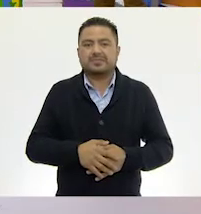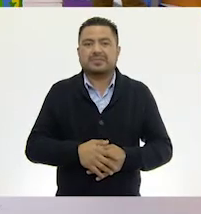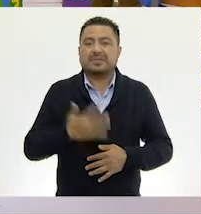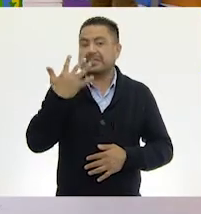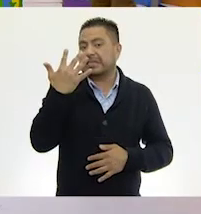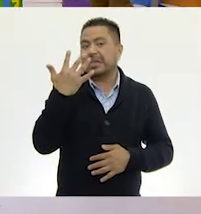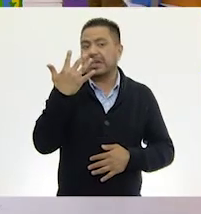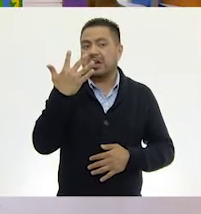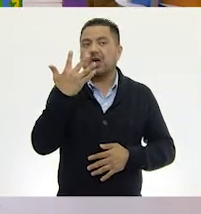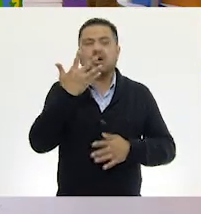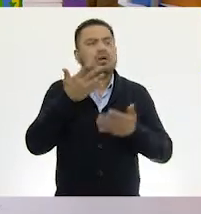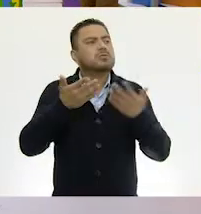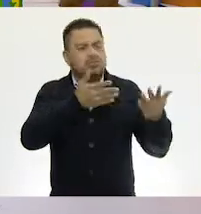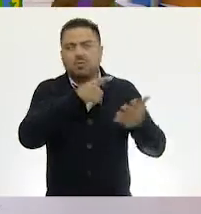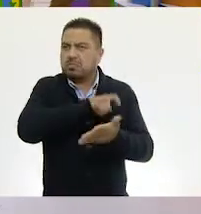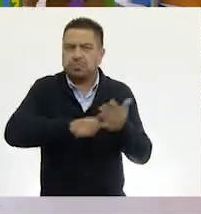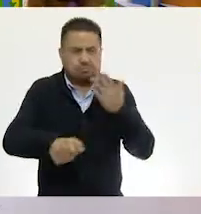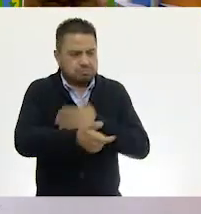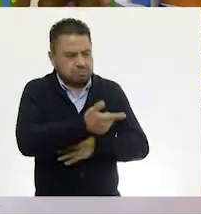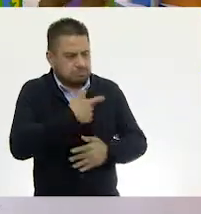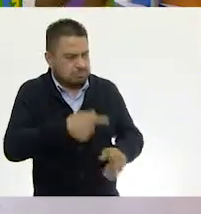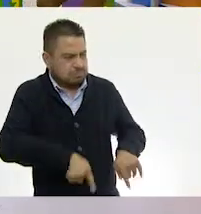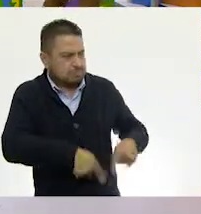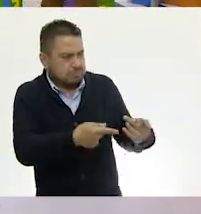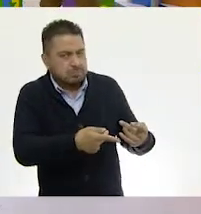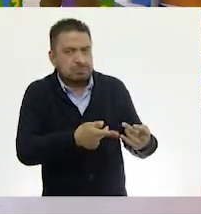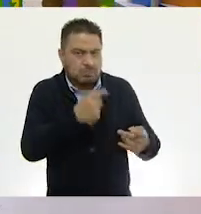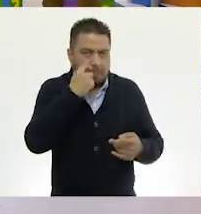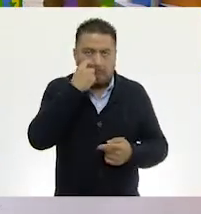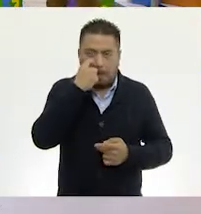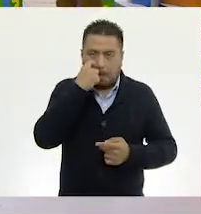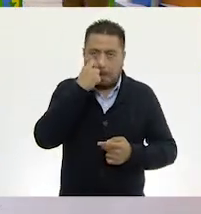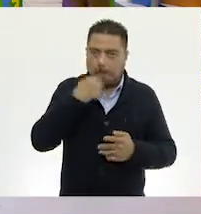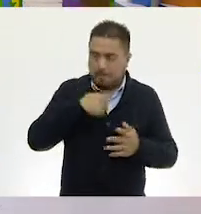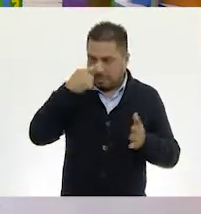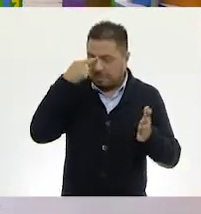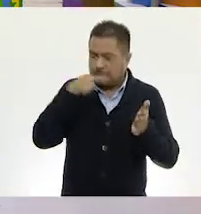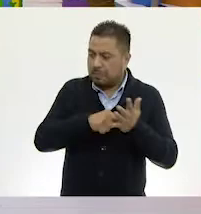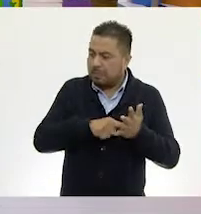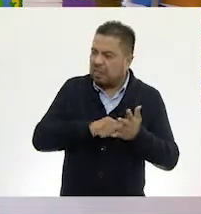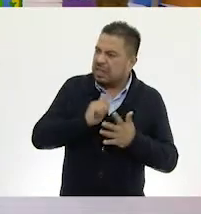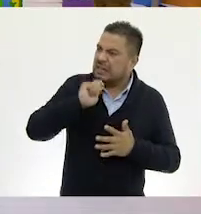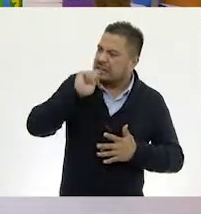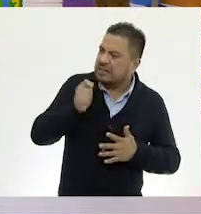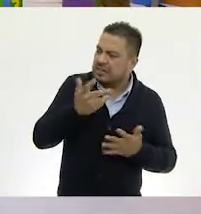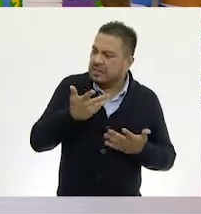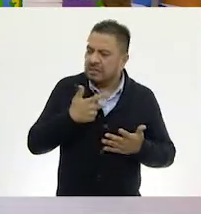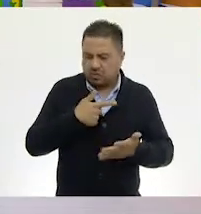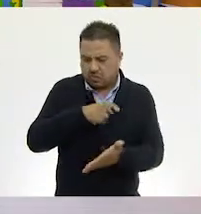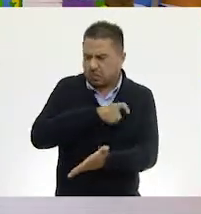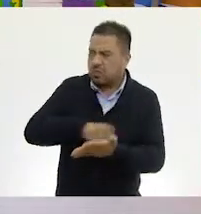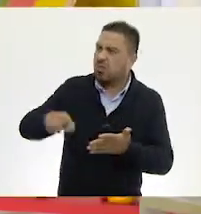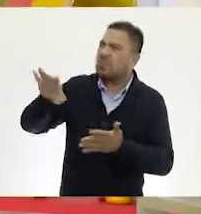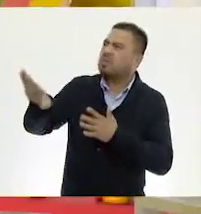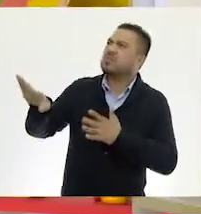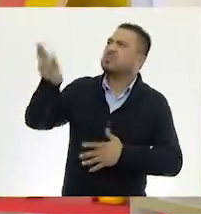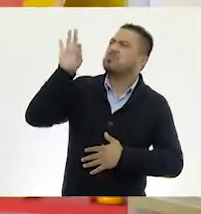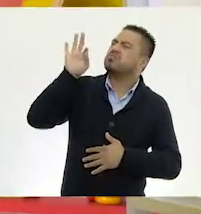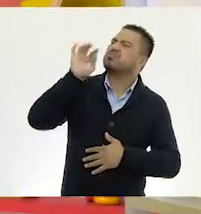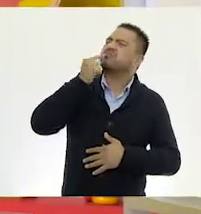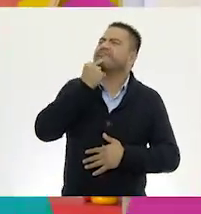El cinco. Cinco. Te toca comprar. Me corresponde comprar. Y yo creo que te voy a comprar